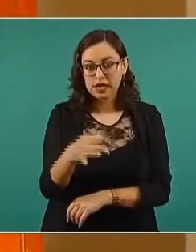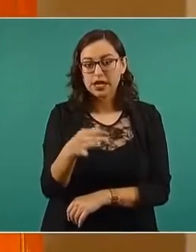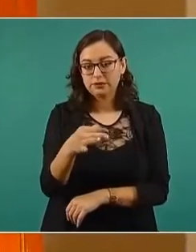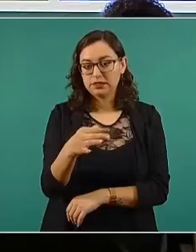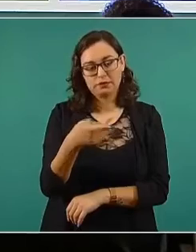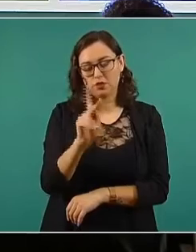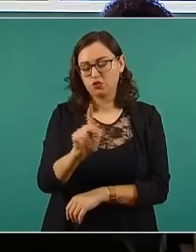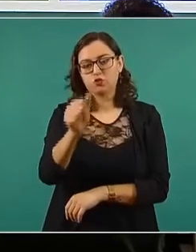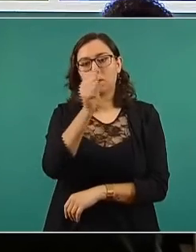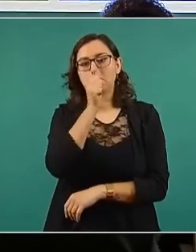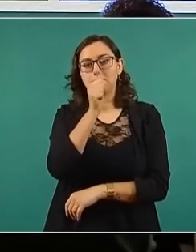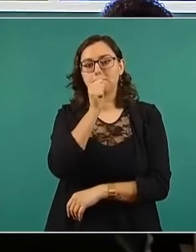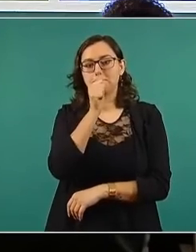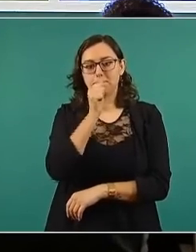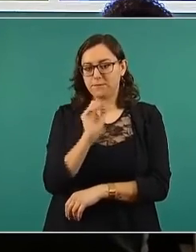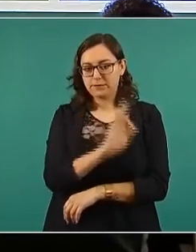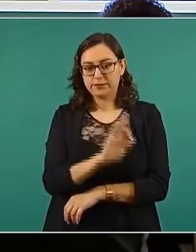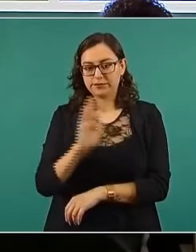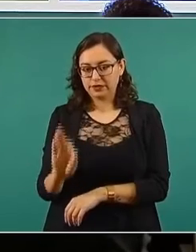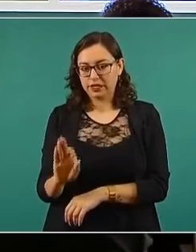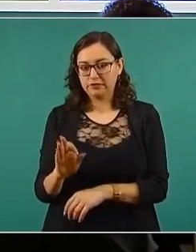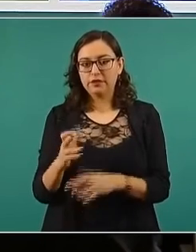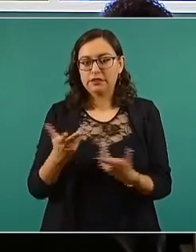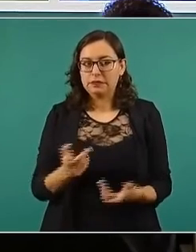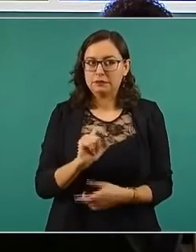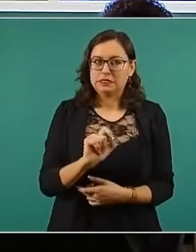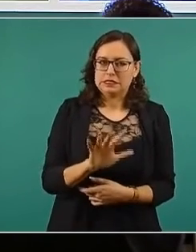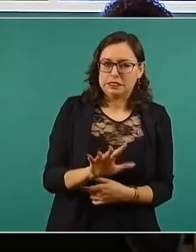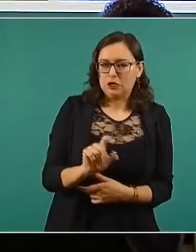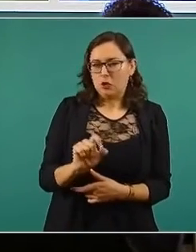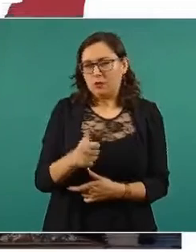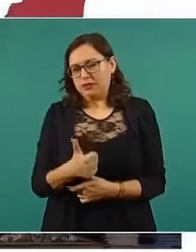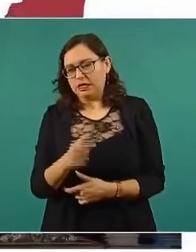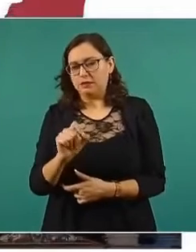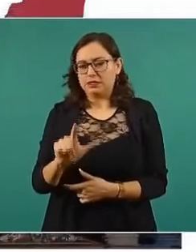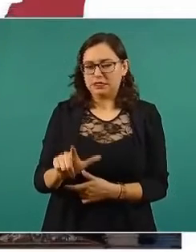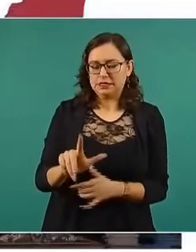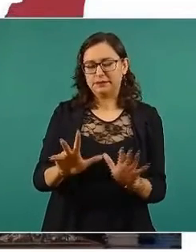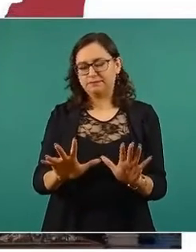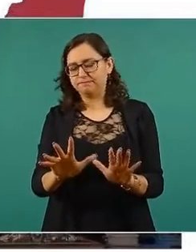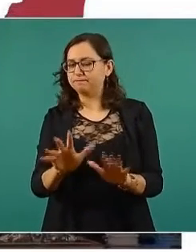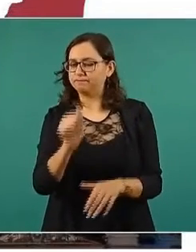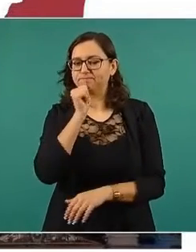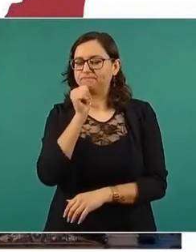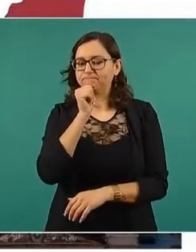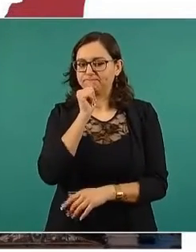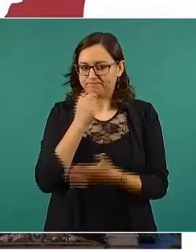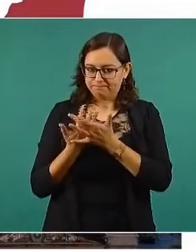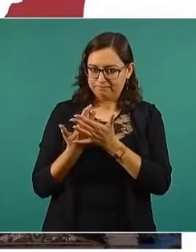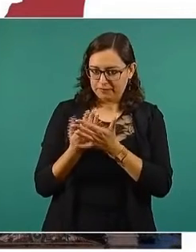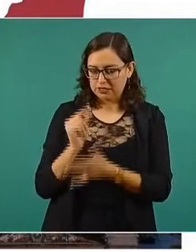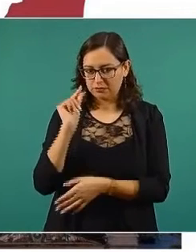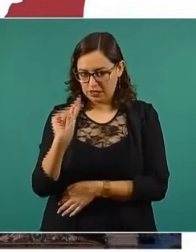seguramente, pero no les queremos decir si es el veinticinco, el veintiséis, el veintisiete, no lo tenemos muy claro todavía. Vamos